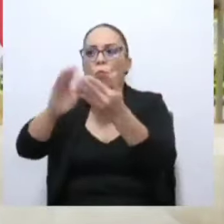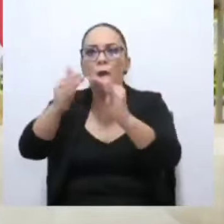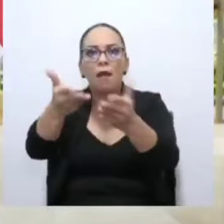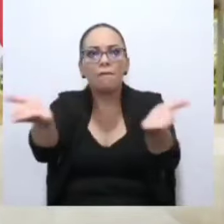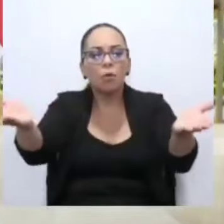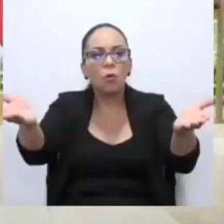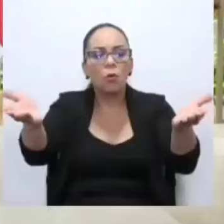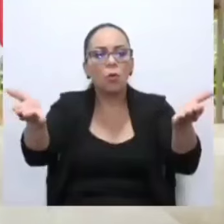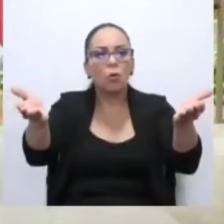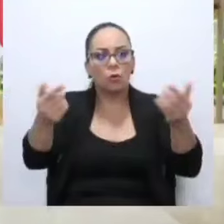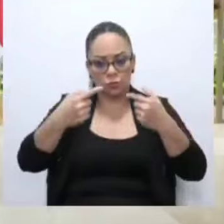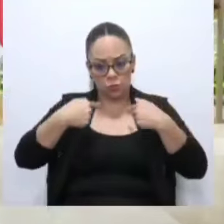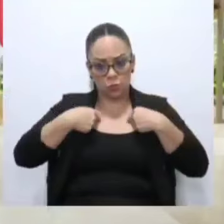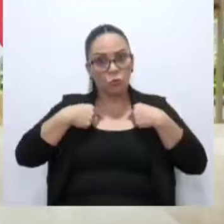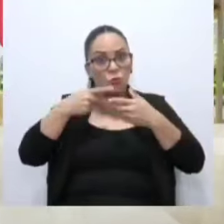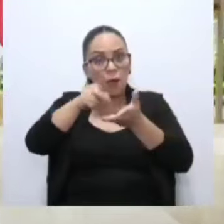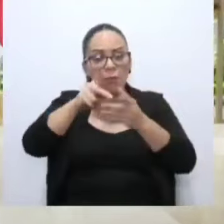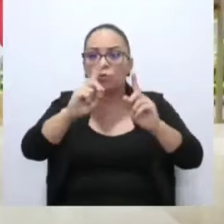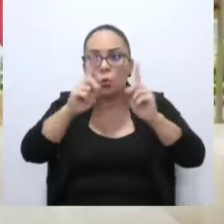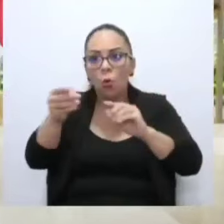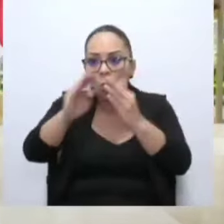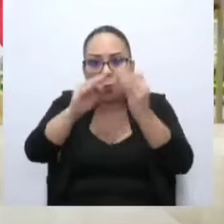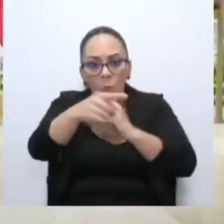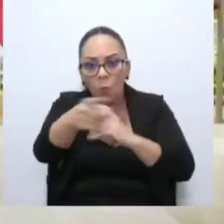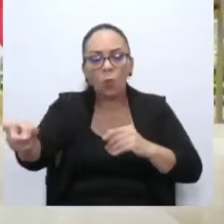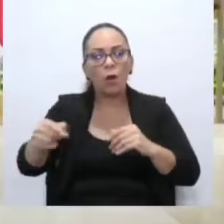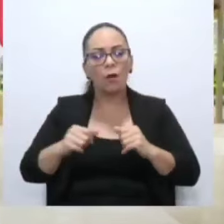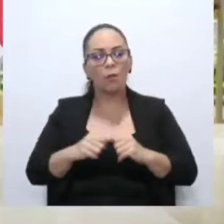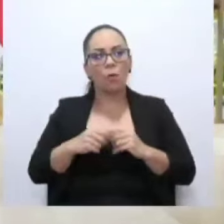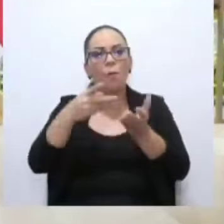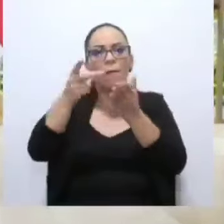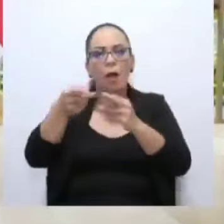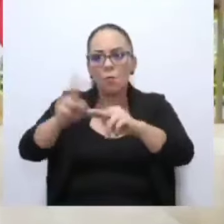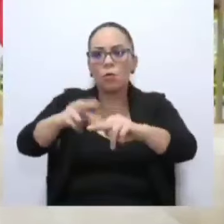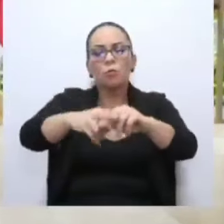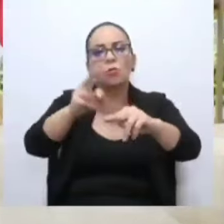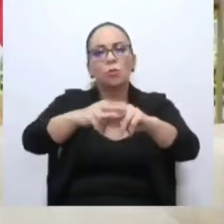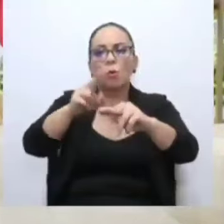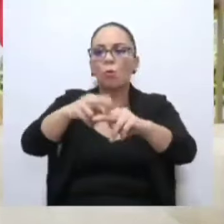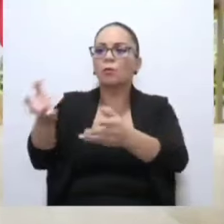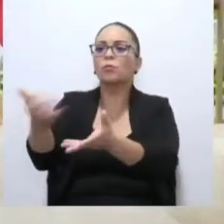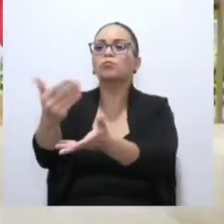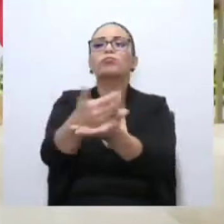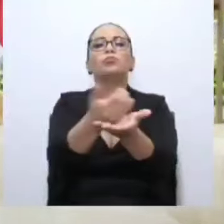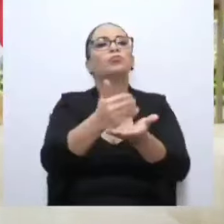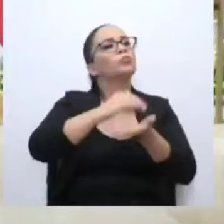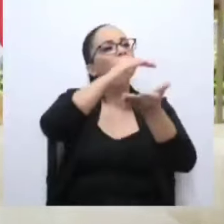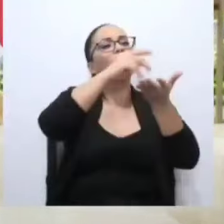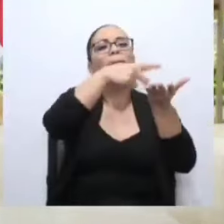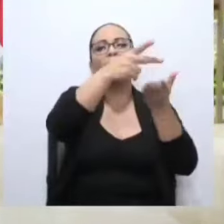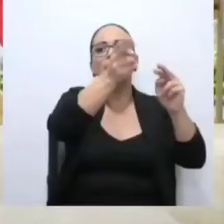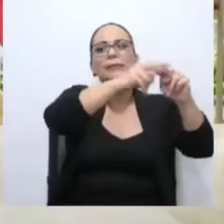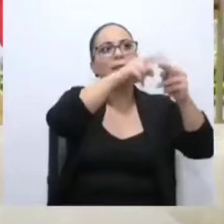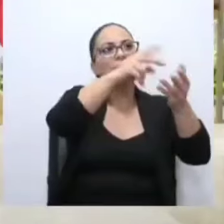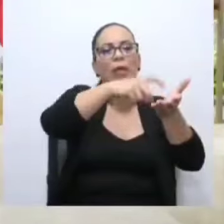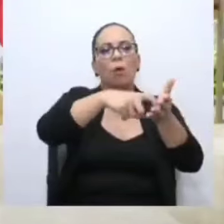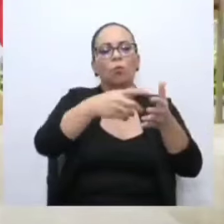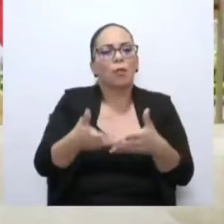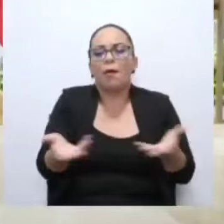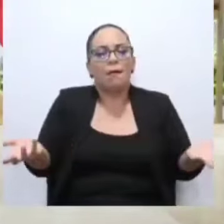El gobierno le quita a usted impuestos para ir a pagar esos intereses. Y la deuda.